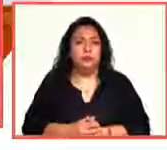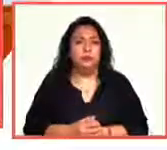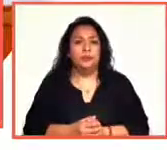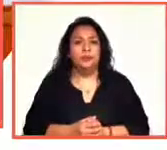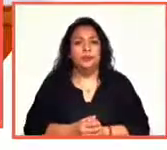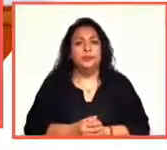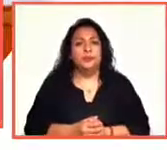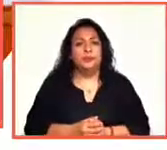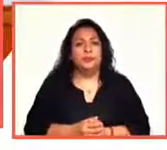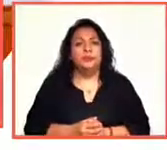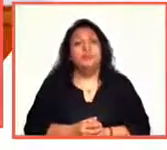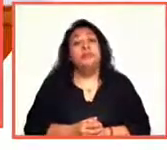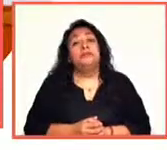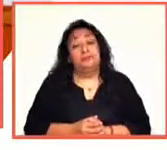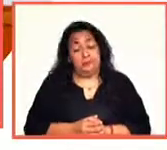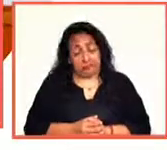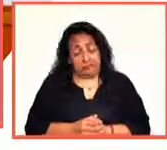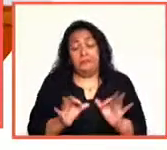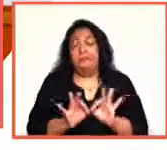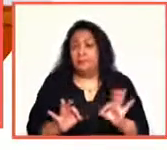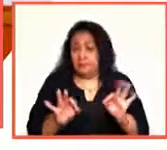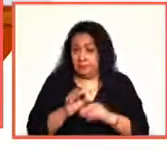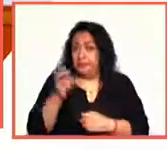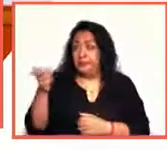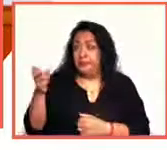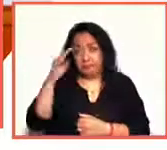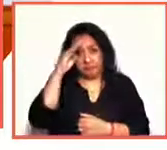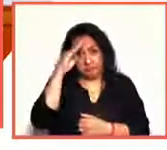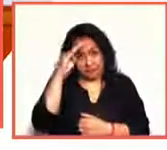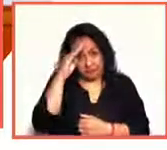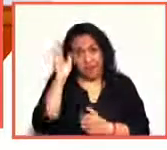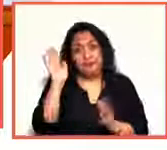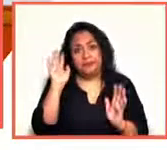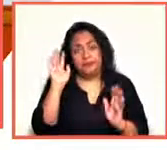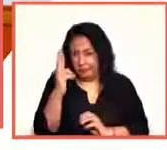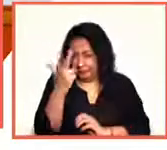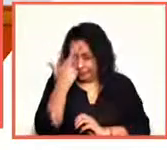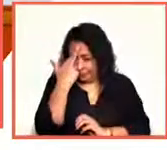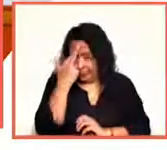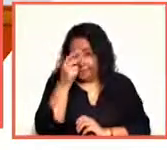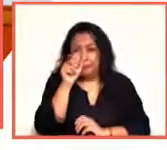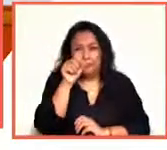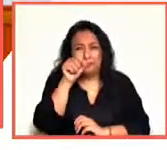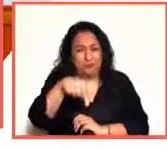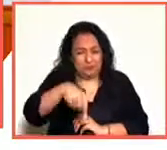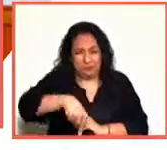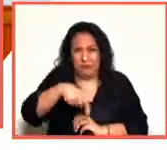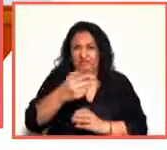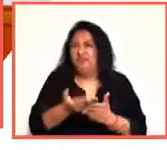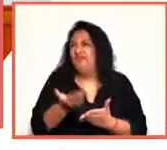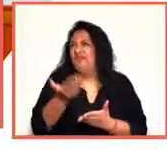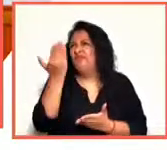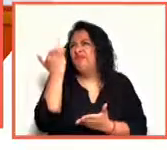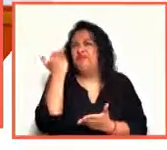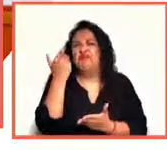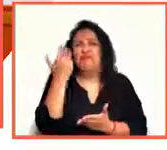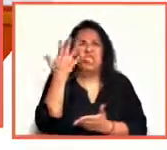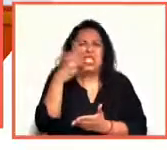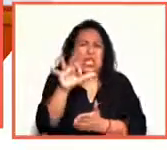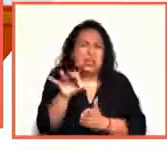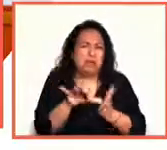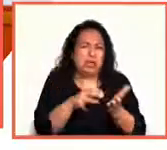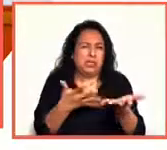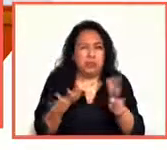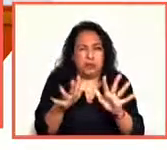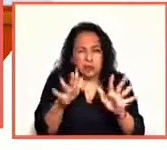Es muy importante reflexionar en esto que está ocurriendo, dado que recordarán que en este mismo espacio, hace aproximadamente unos 10 meses, les